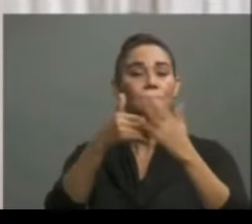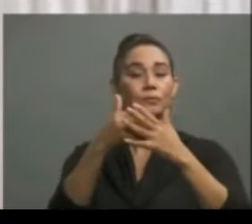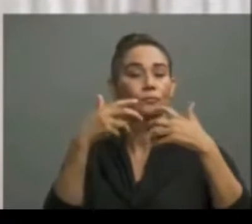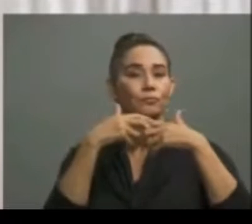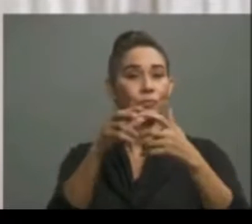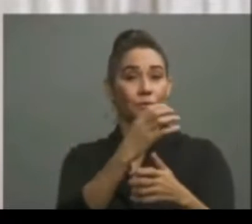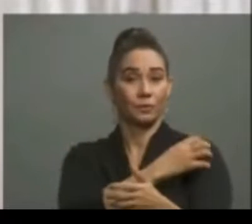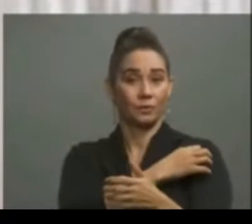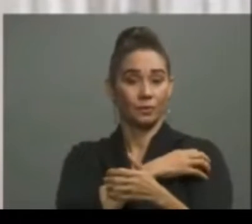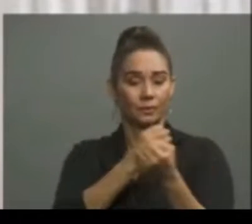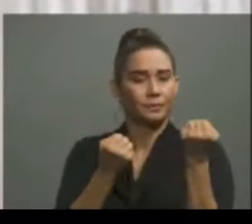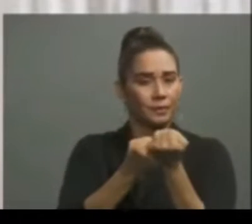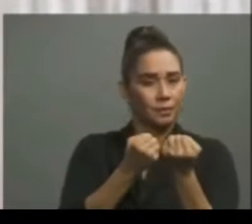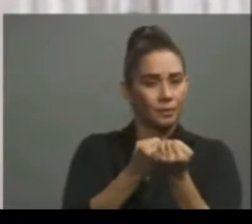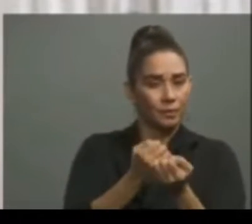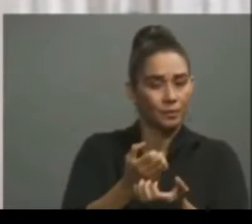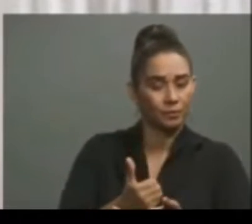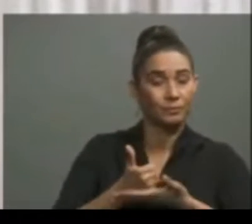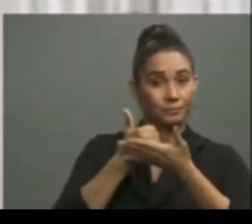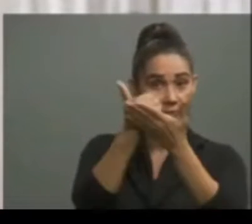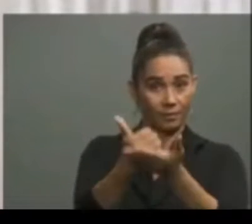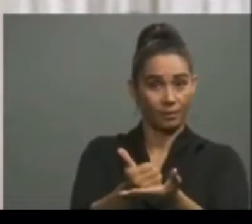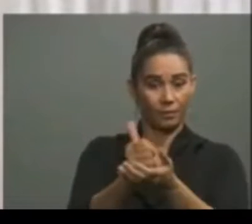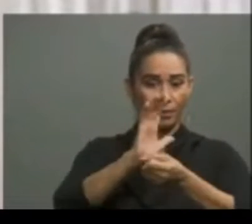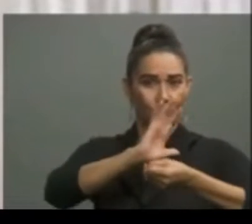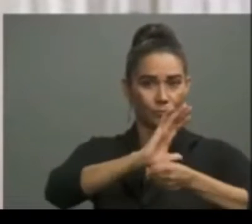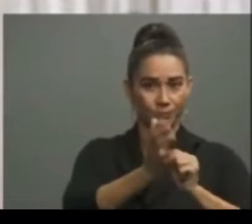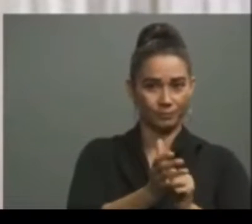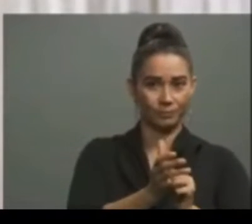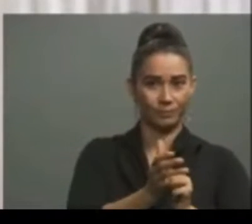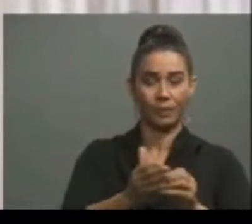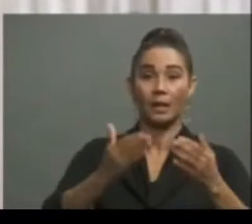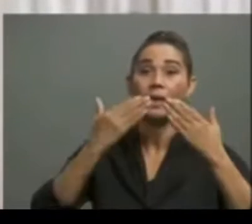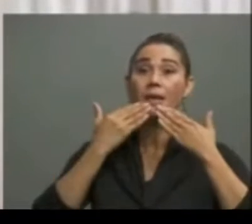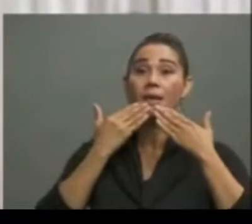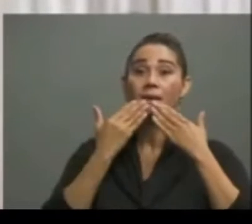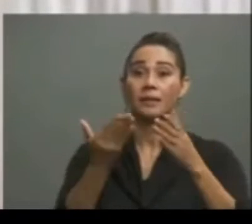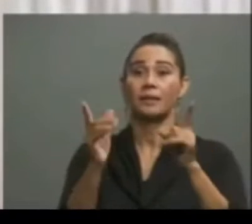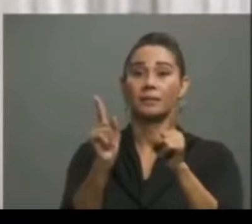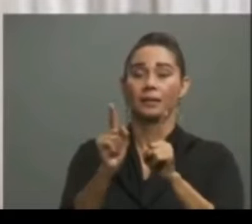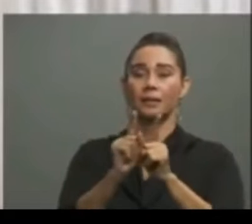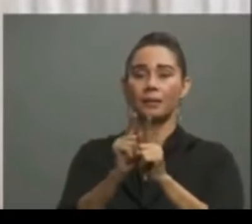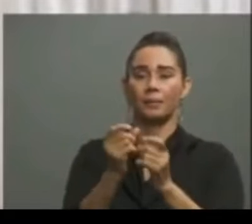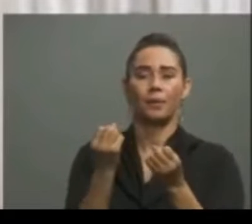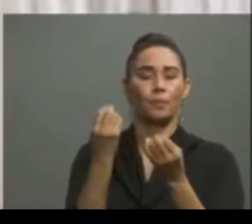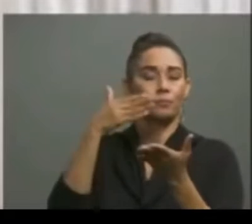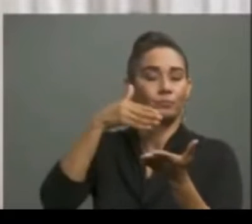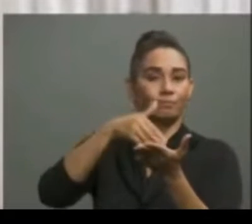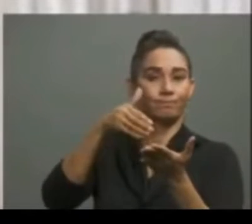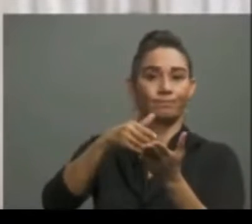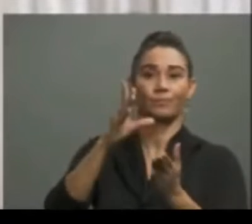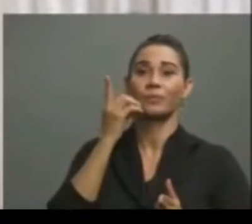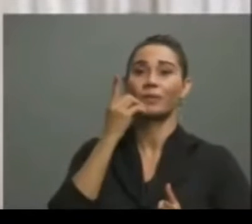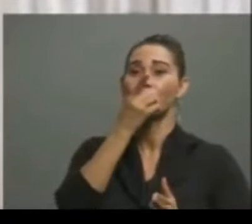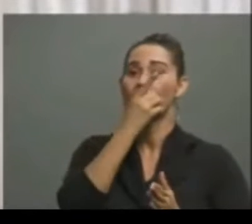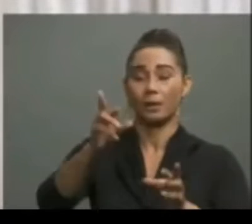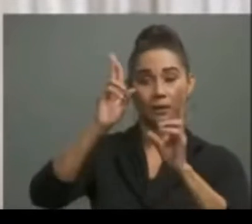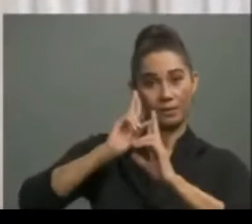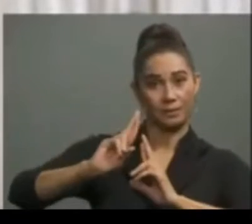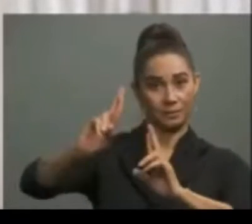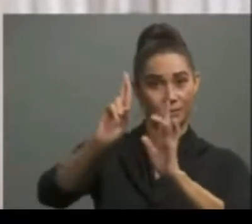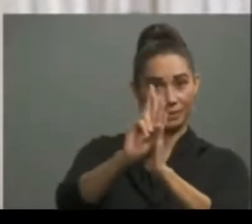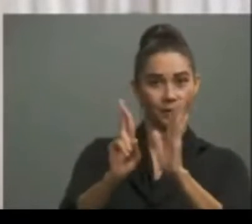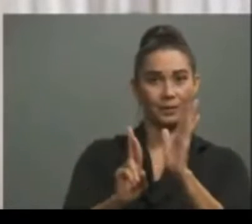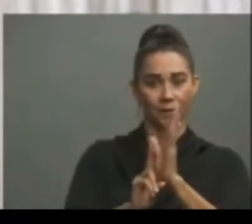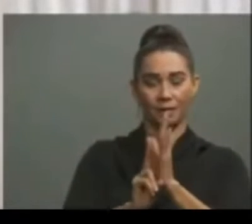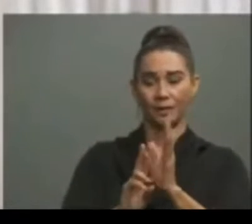facilitaron recursos humanos y económicos para la causa y gracias sobre todo a los millones de dominicanos que cumplieron las medidas